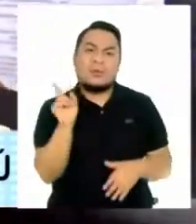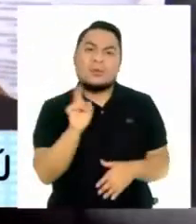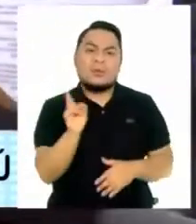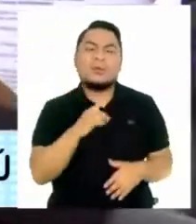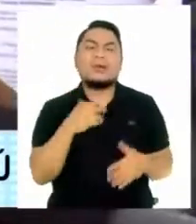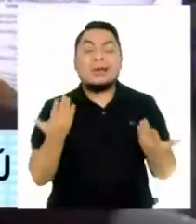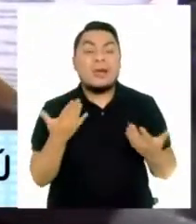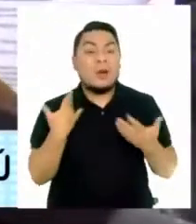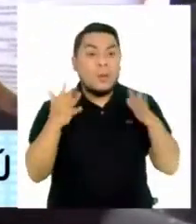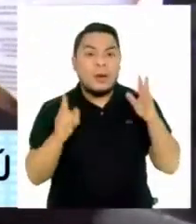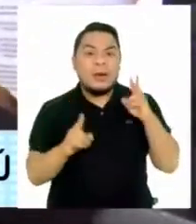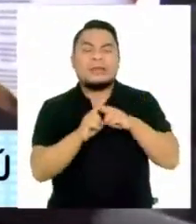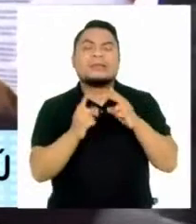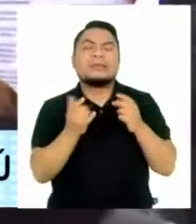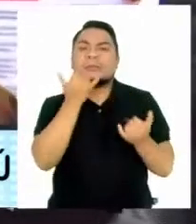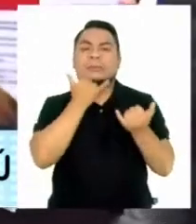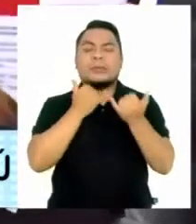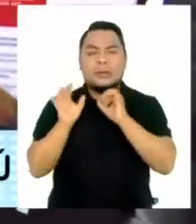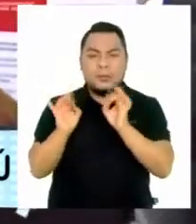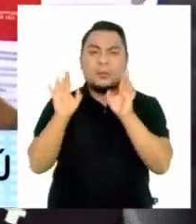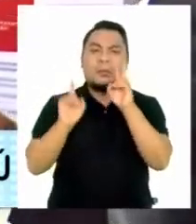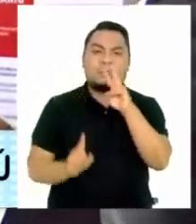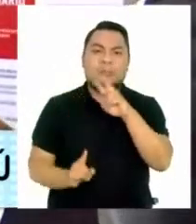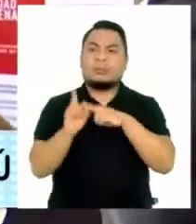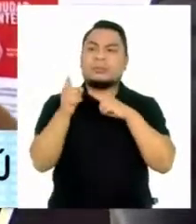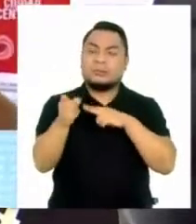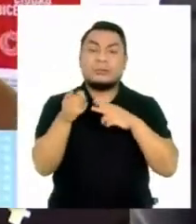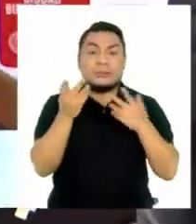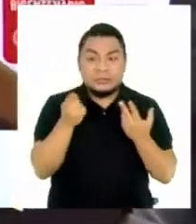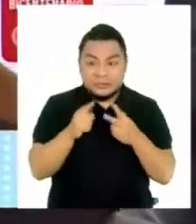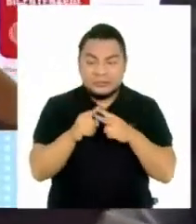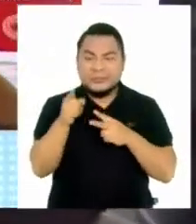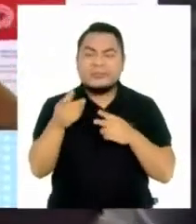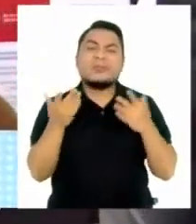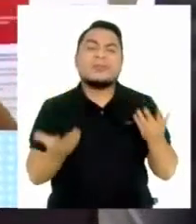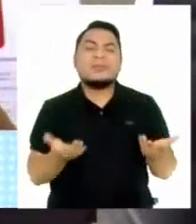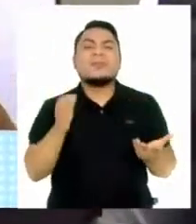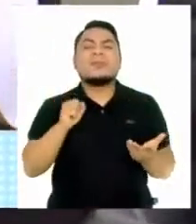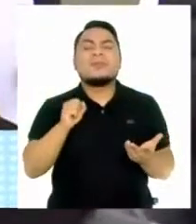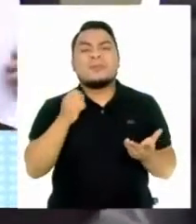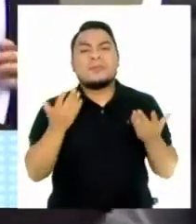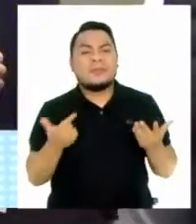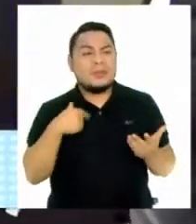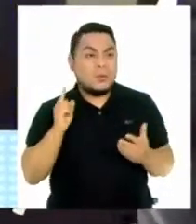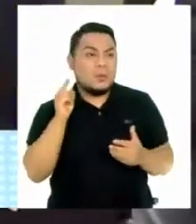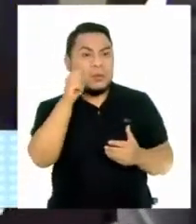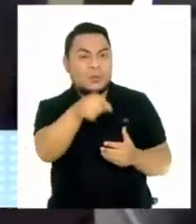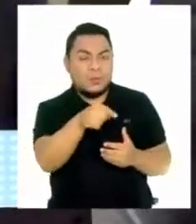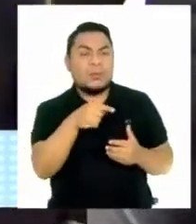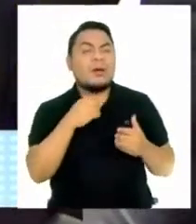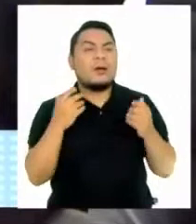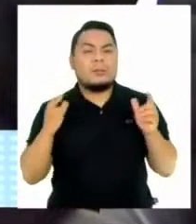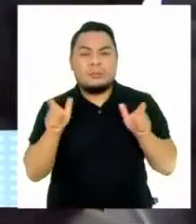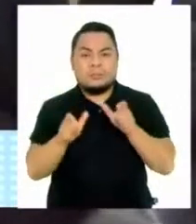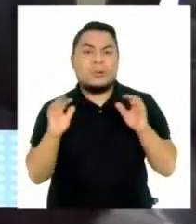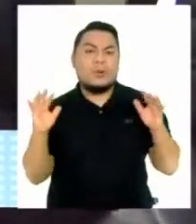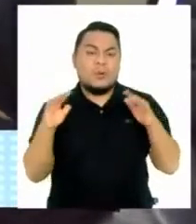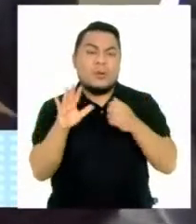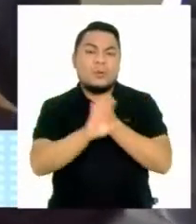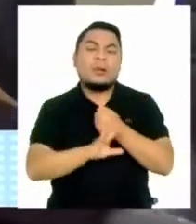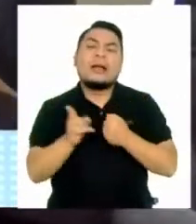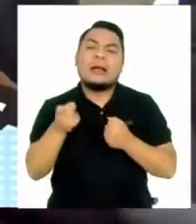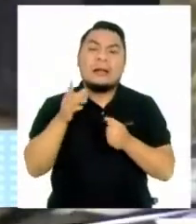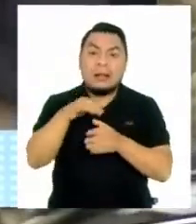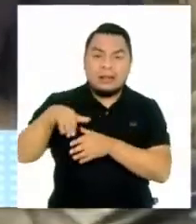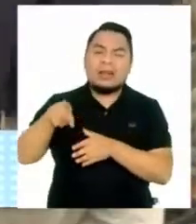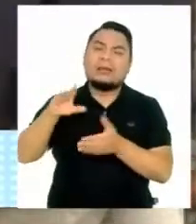cosas que se dan, se dan fortuitamente. Y si es que se han dado en el marco de trasladarlos en una actividad, la